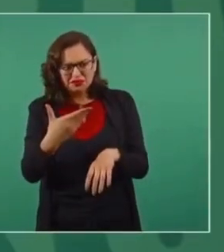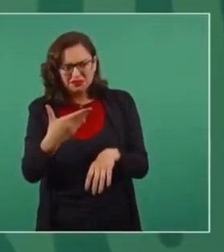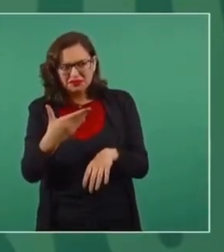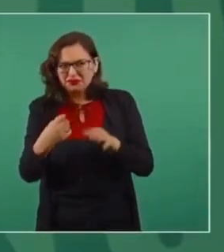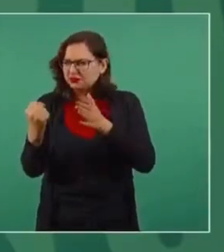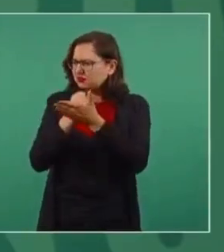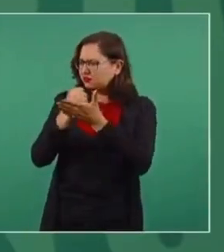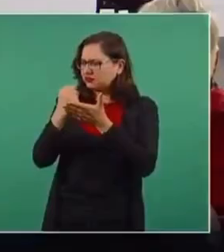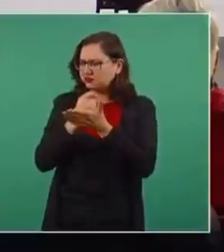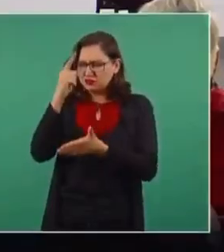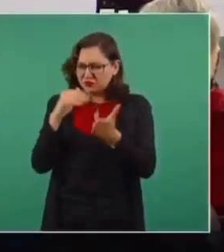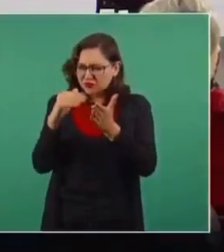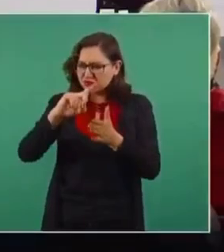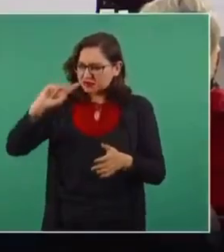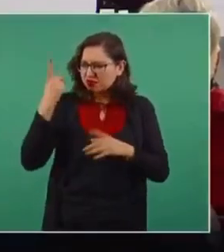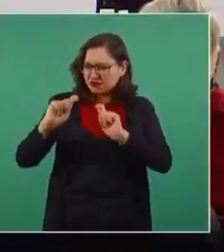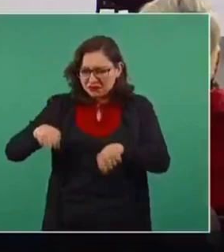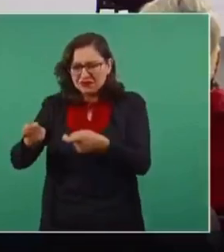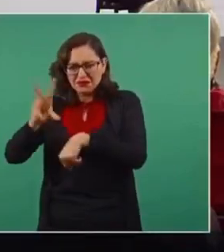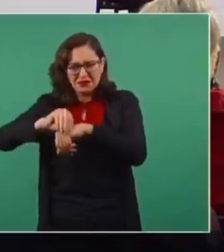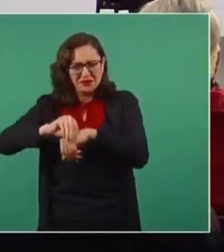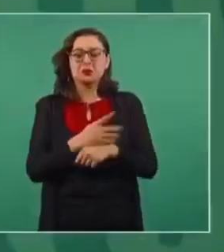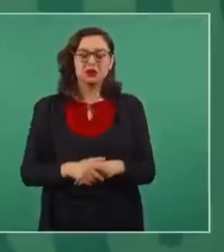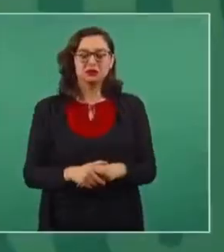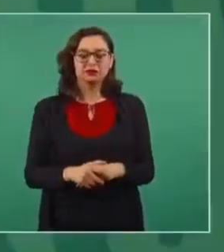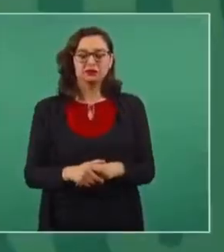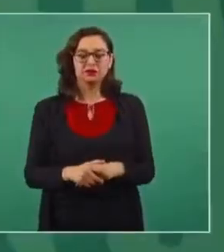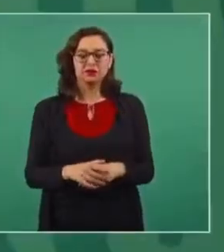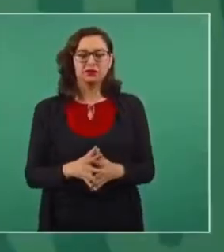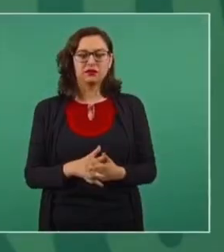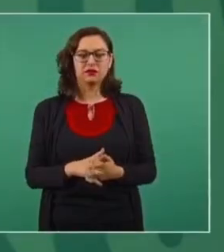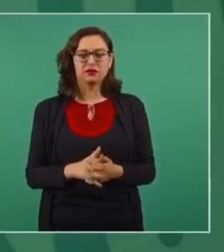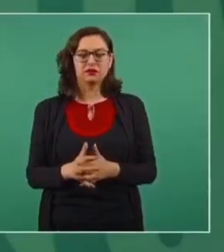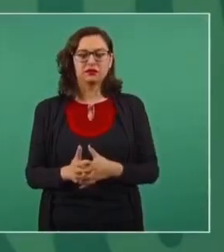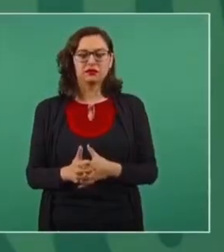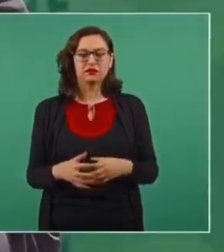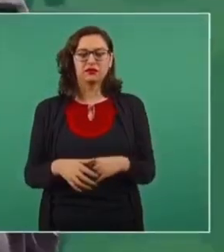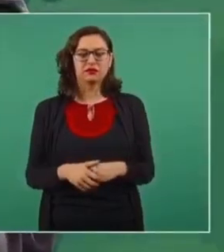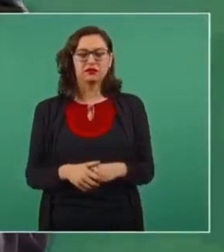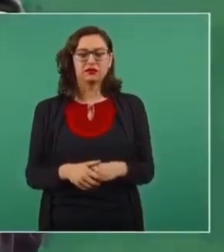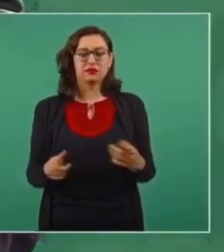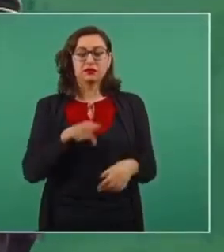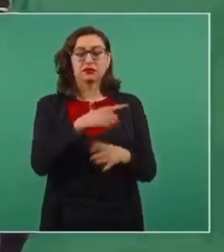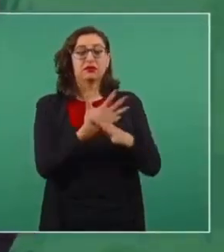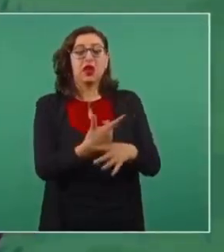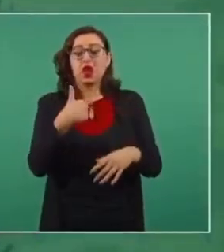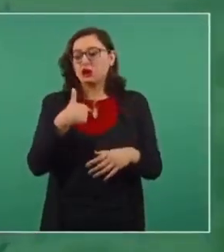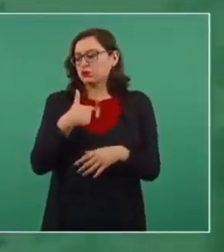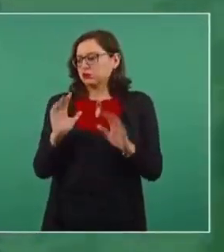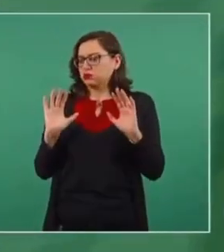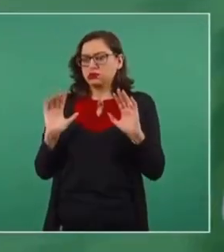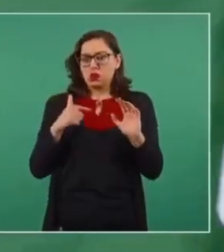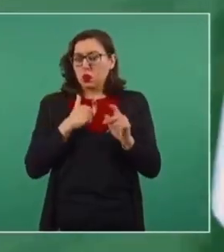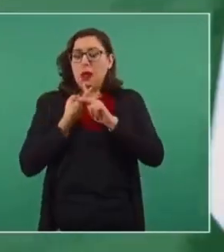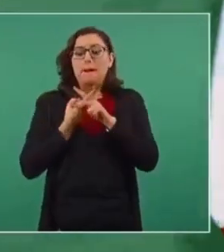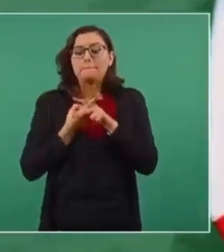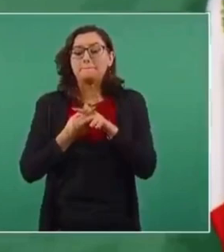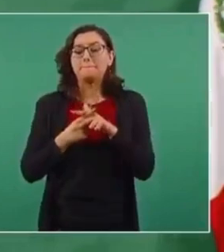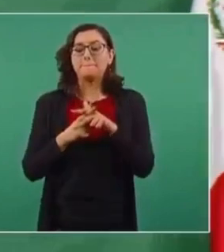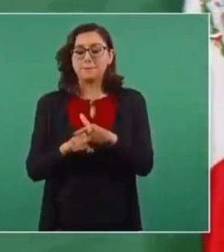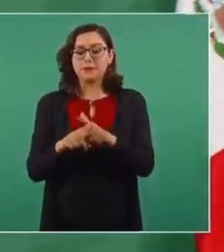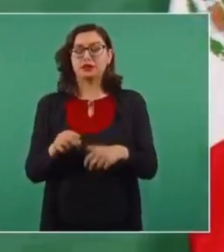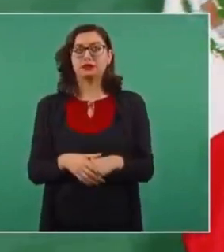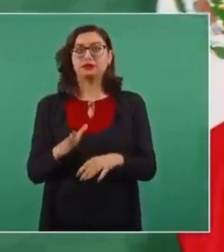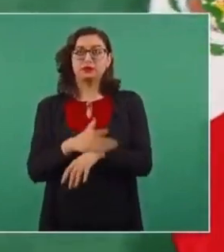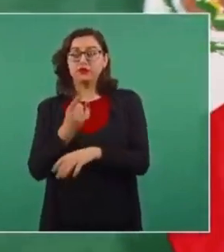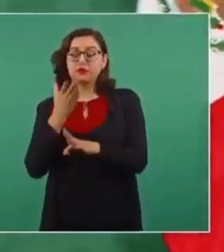llevado a cabo esas operaciones. Escuché de que él apenas estaba llegando, estaban